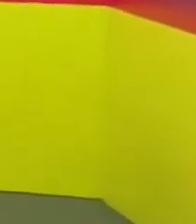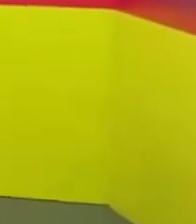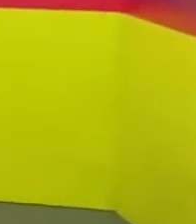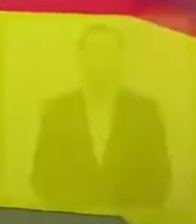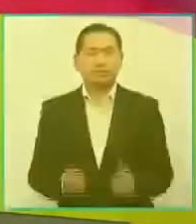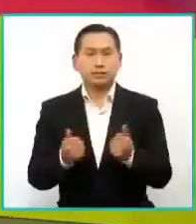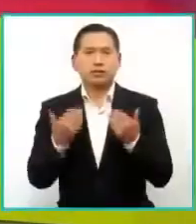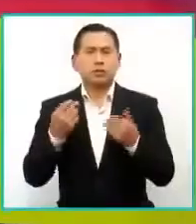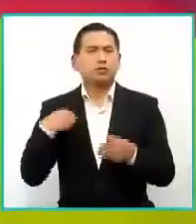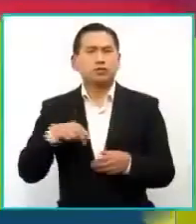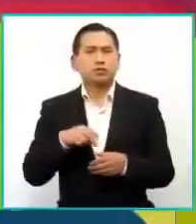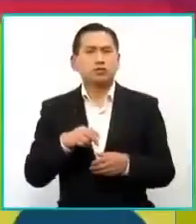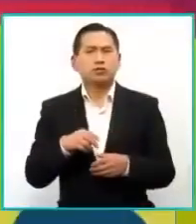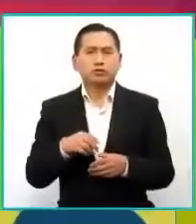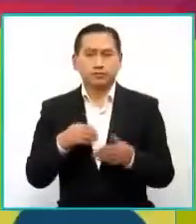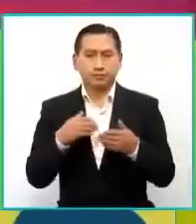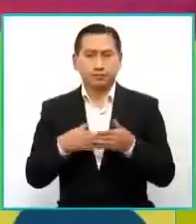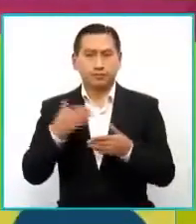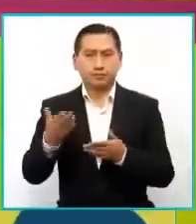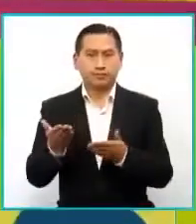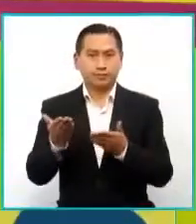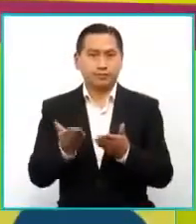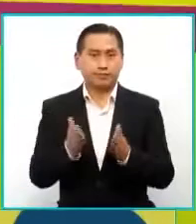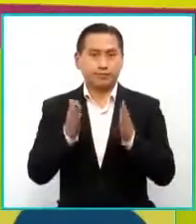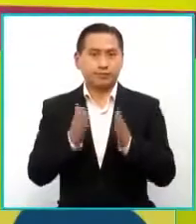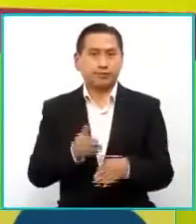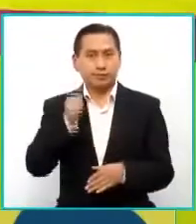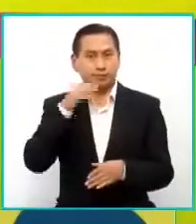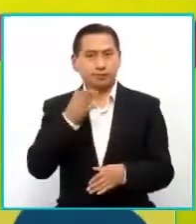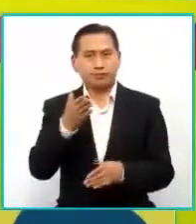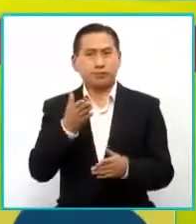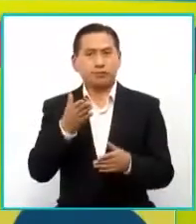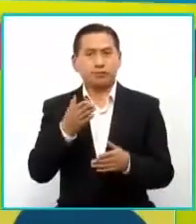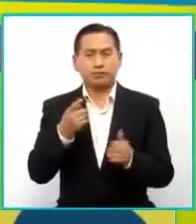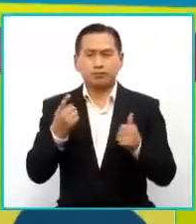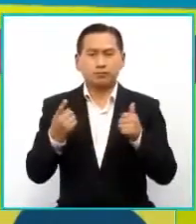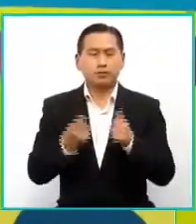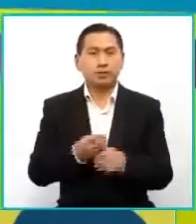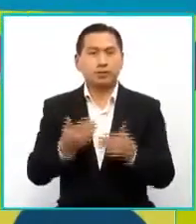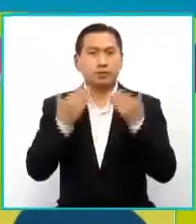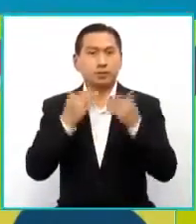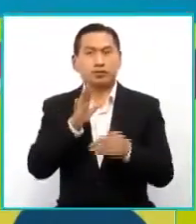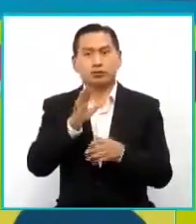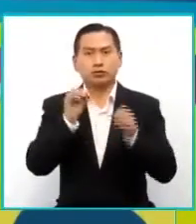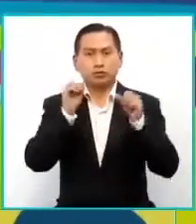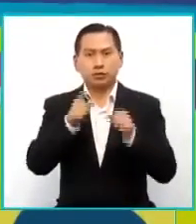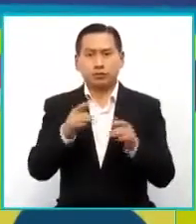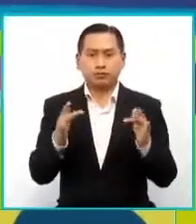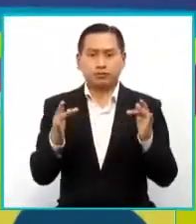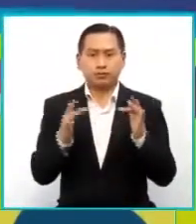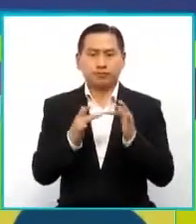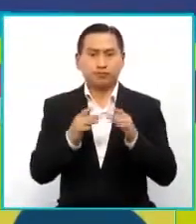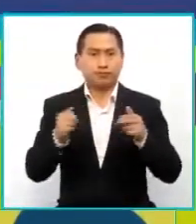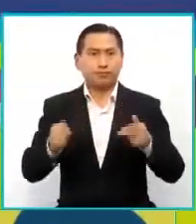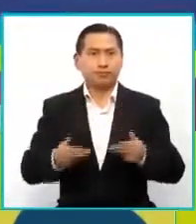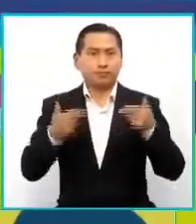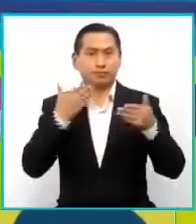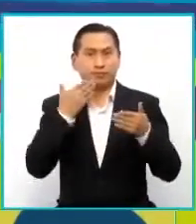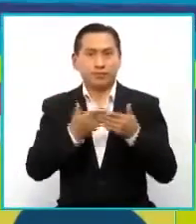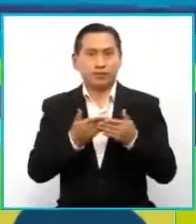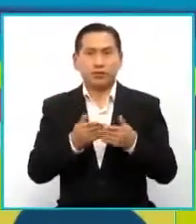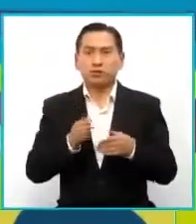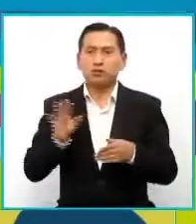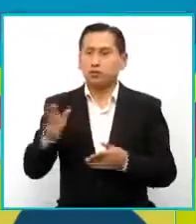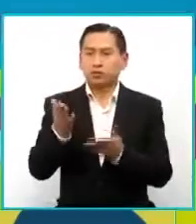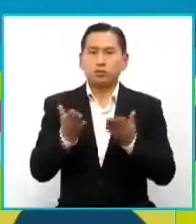Muy bien, vamos directamente con nuestra próxima invitada y la hacemos en primera instancia agradeciéndole que haya podido conectarse a veces a nuestros